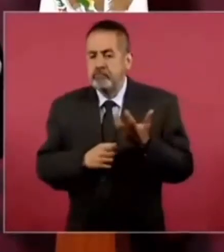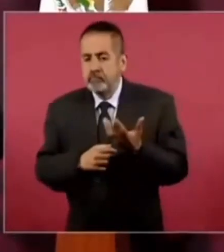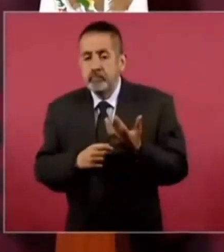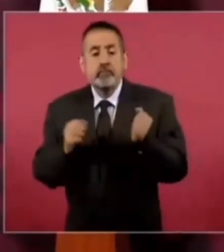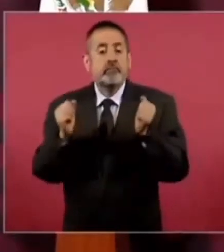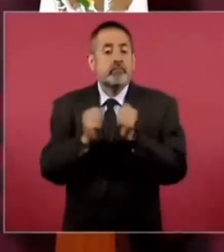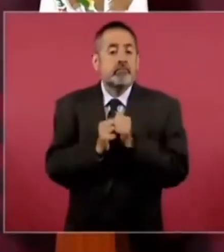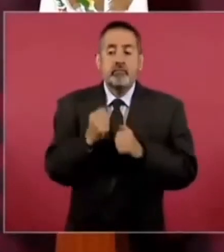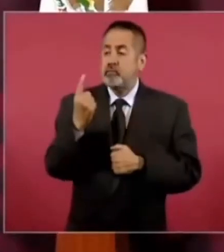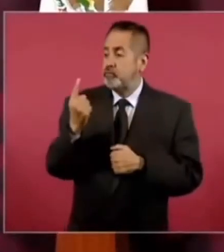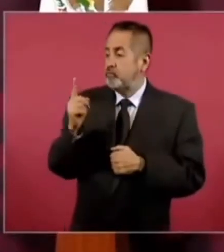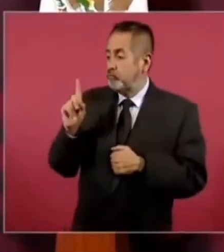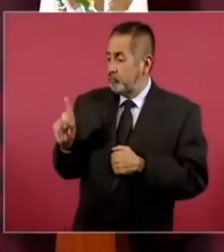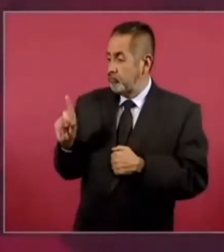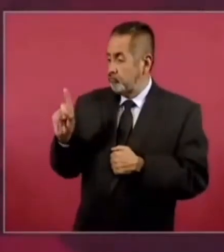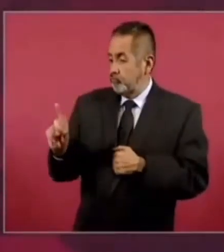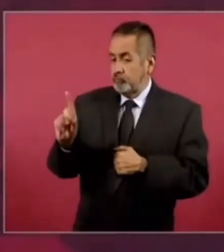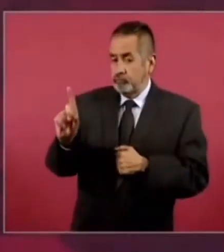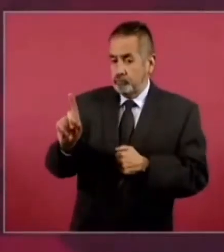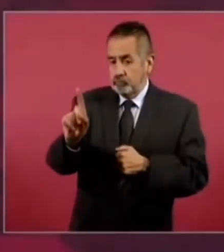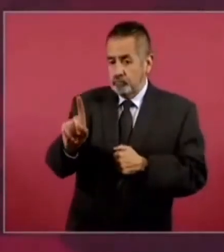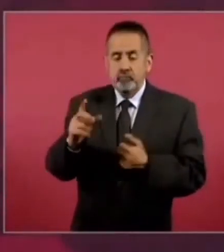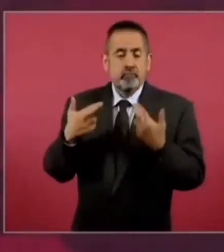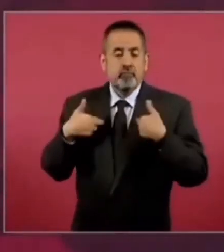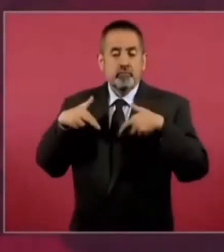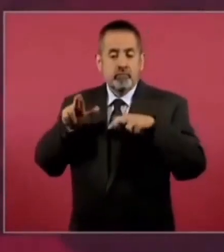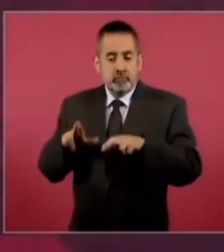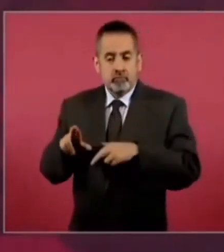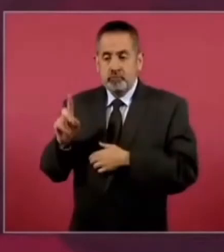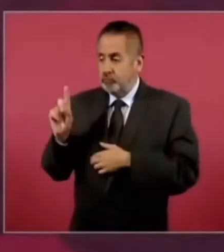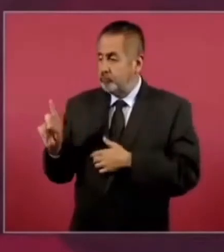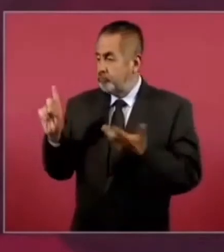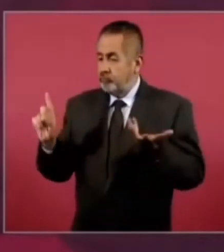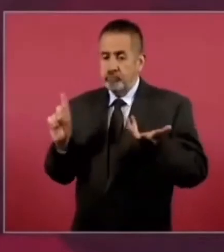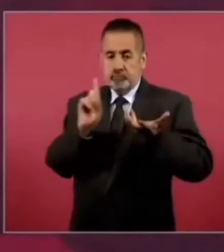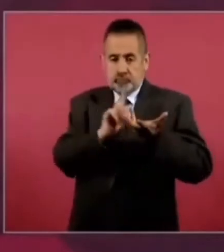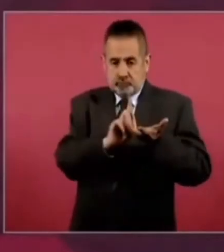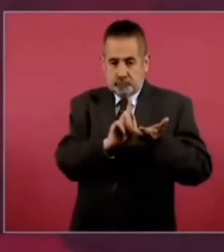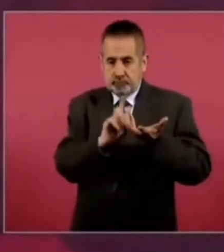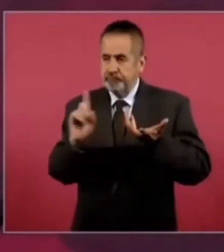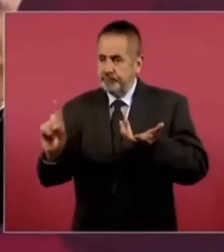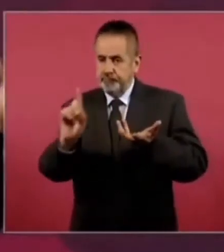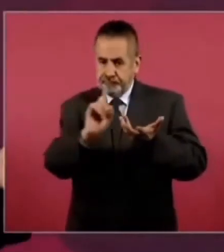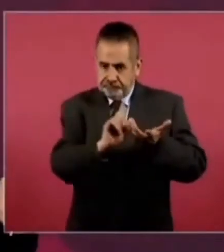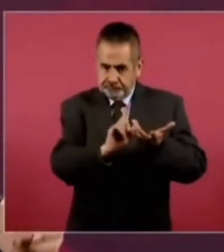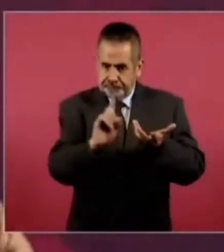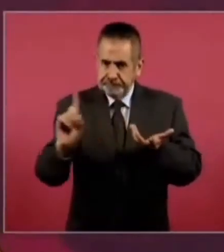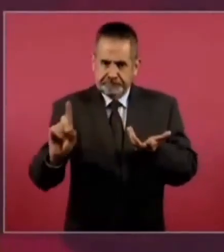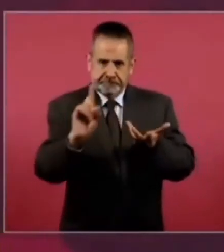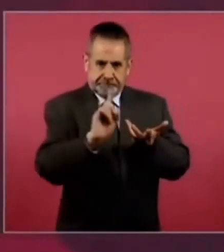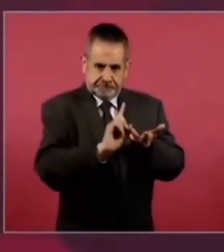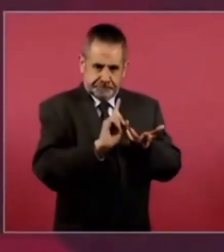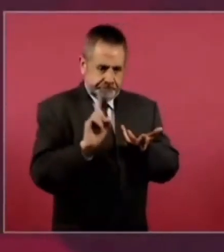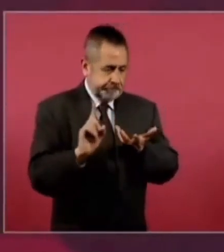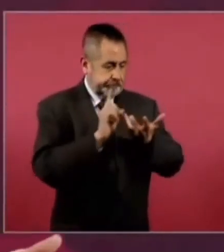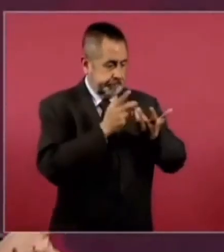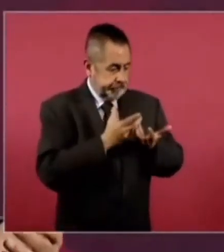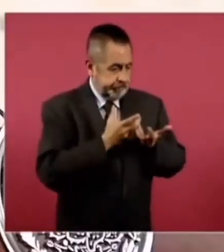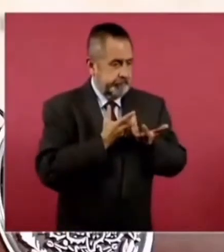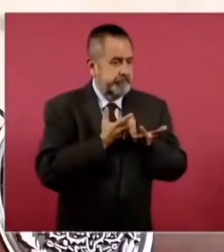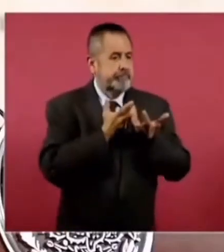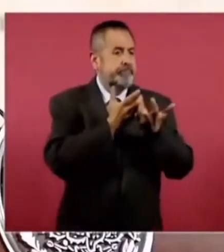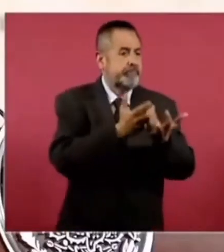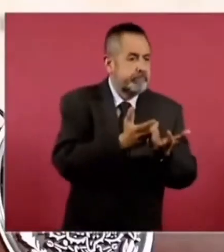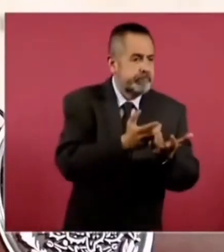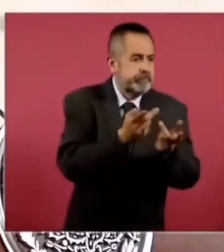representante de los aspirantes a ser